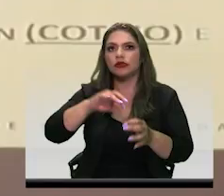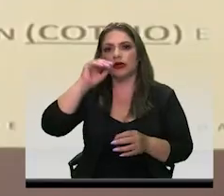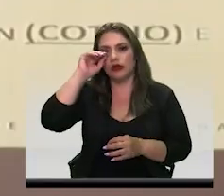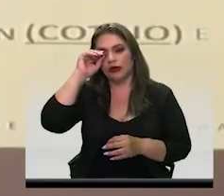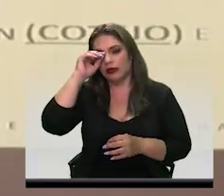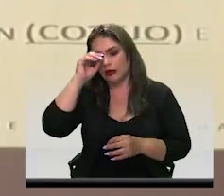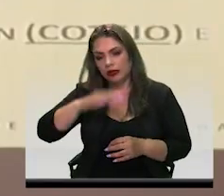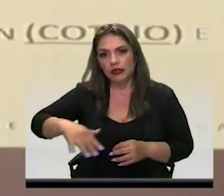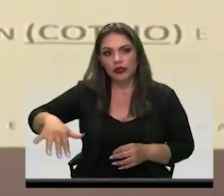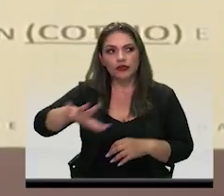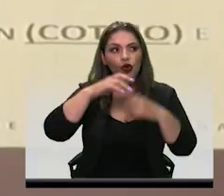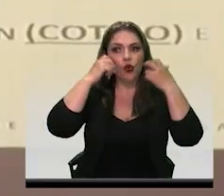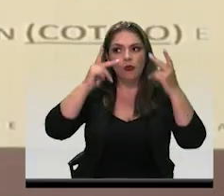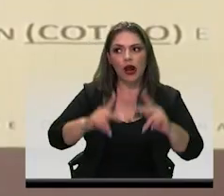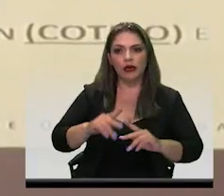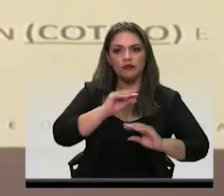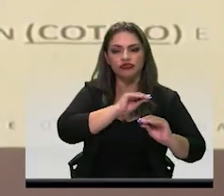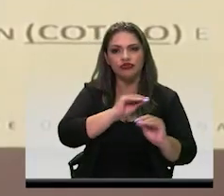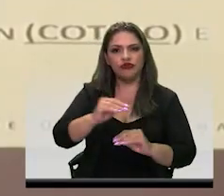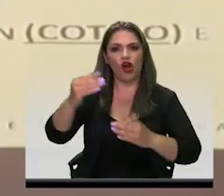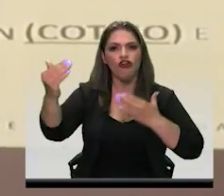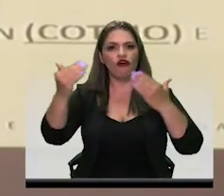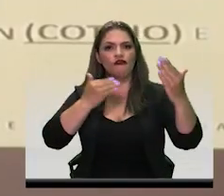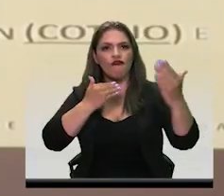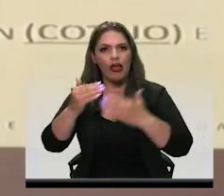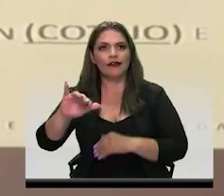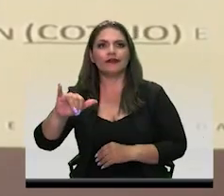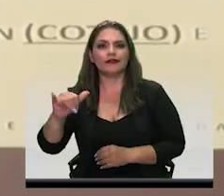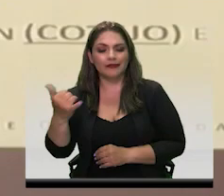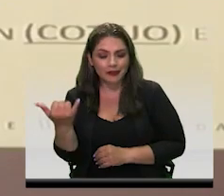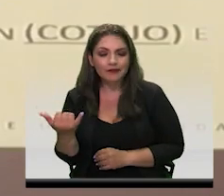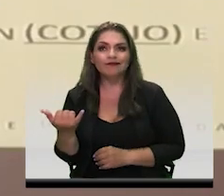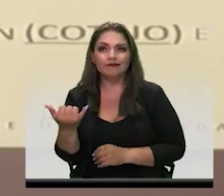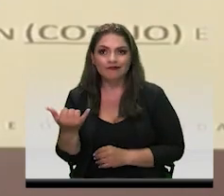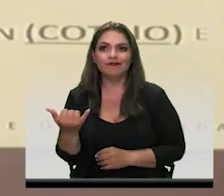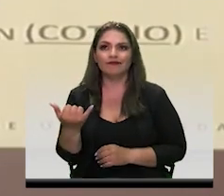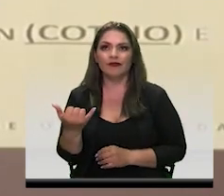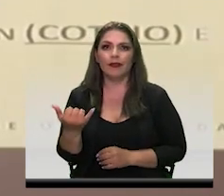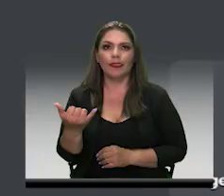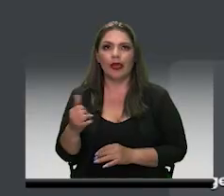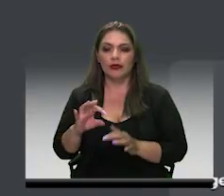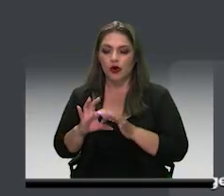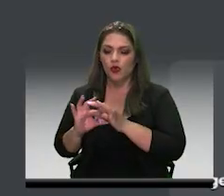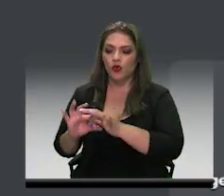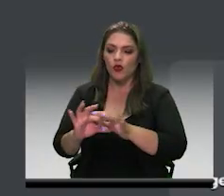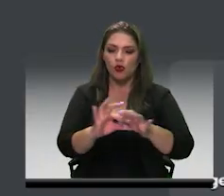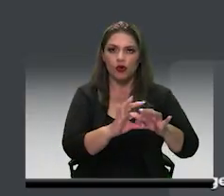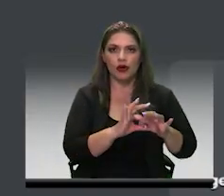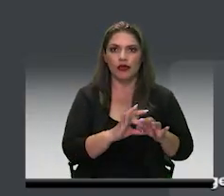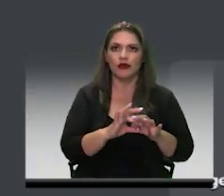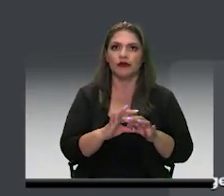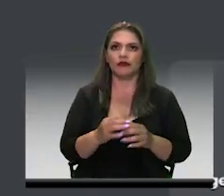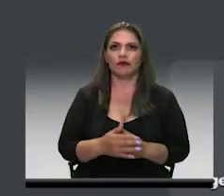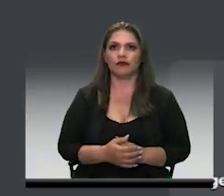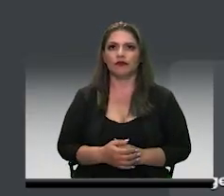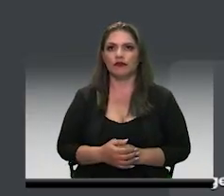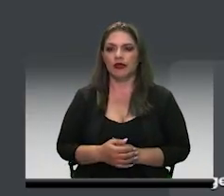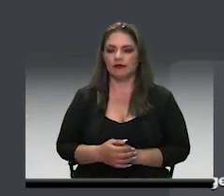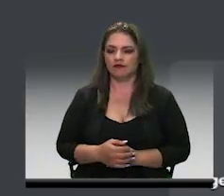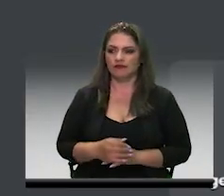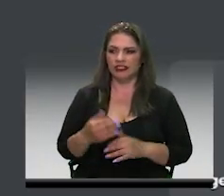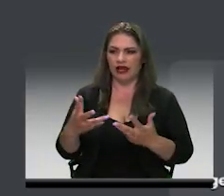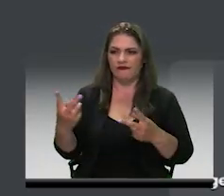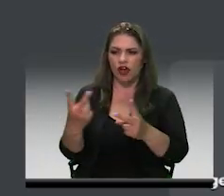humanos, con mayor confianza y sobre todo juntos y unidos para erradicar la